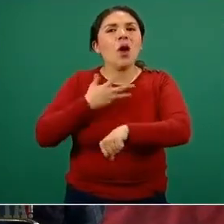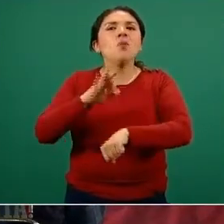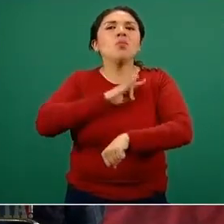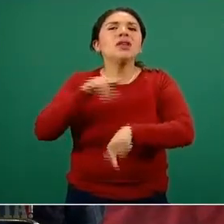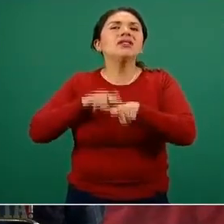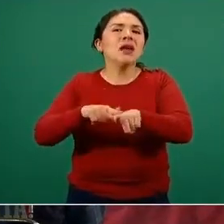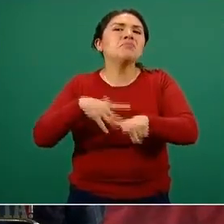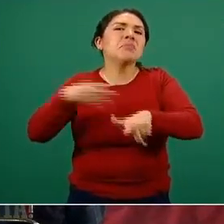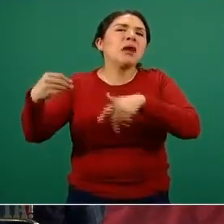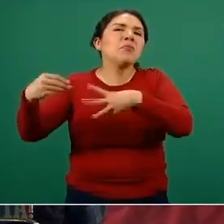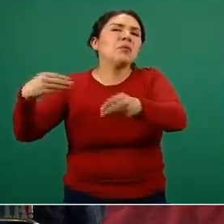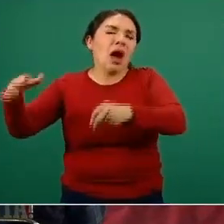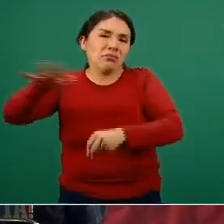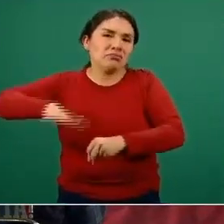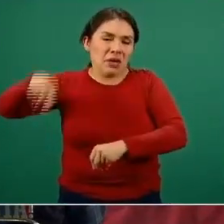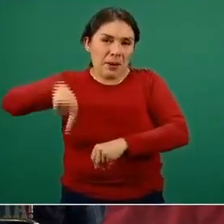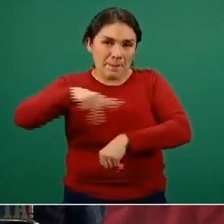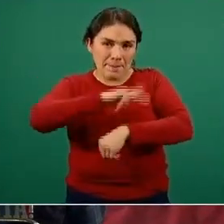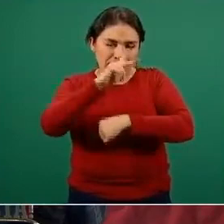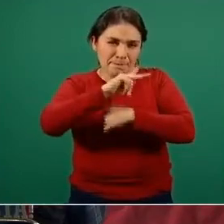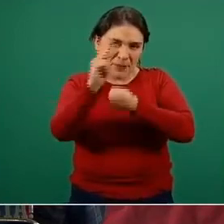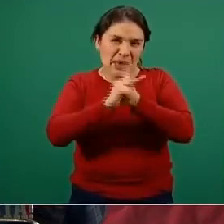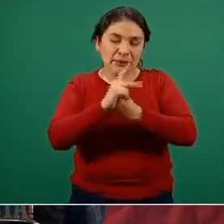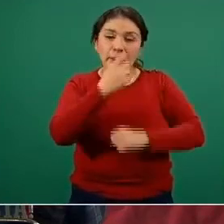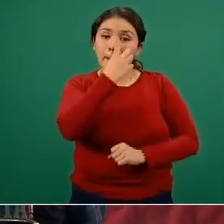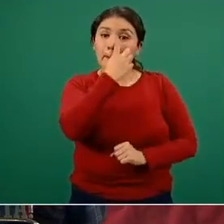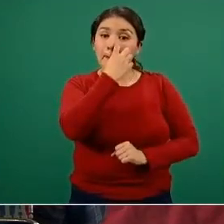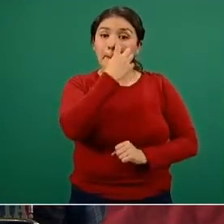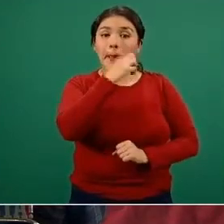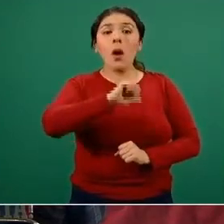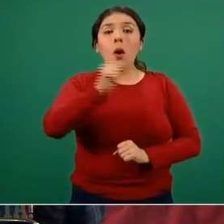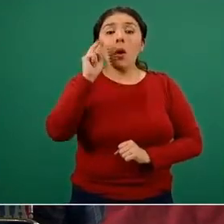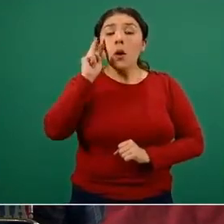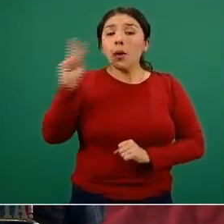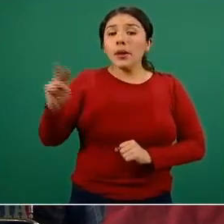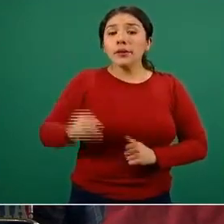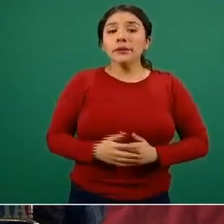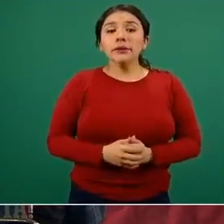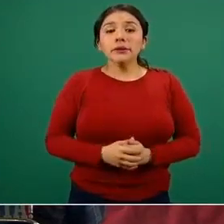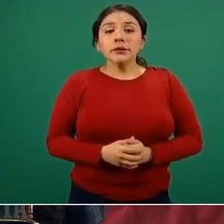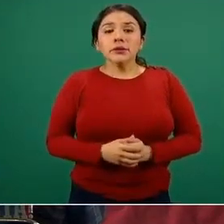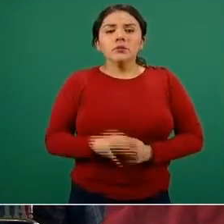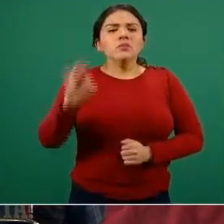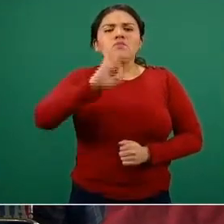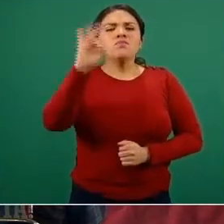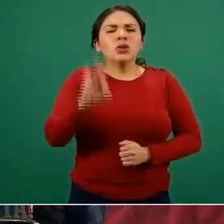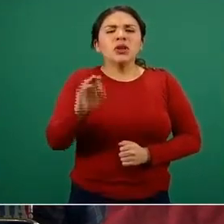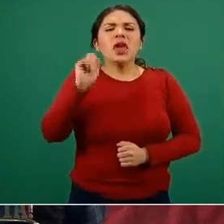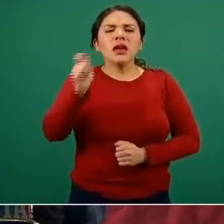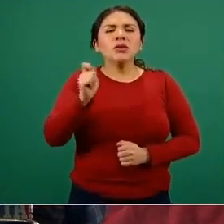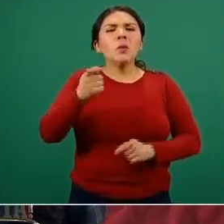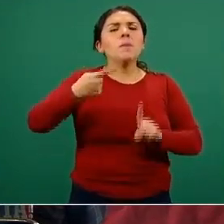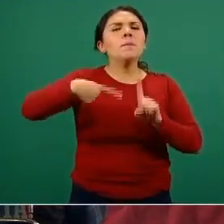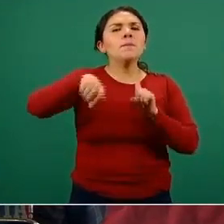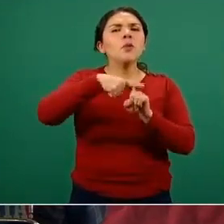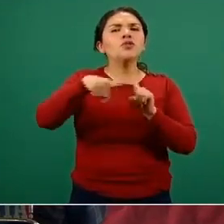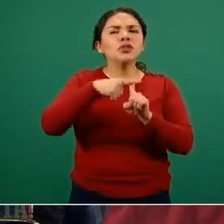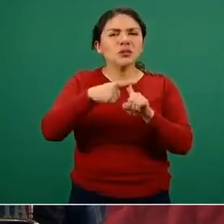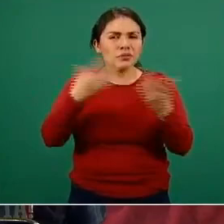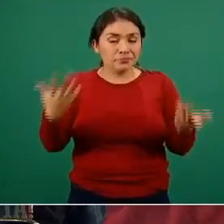la epidemia en México. Si vemos la siguiente diapositiva, pasamos ahora a nuestro porcentaje de positividad.